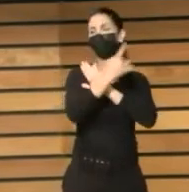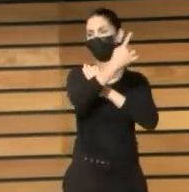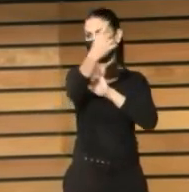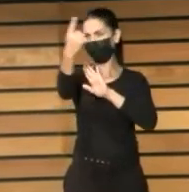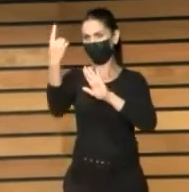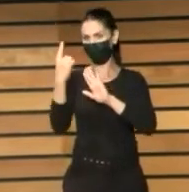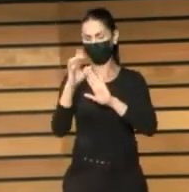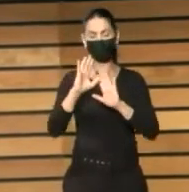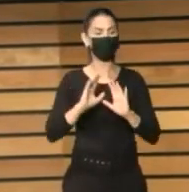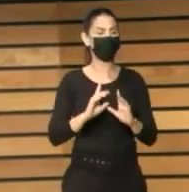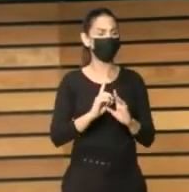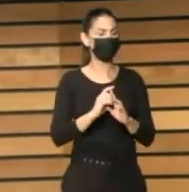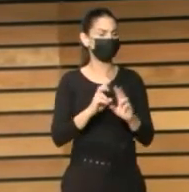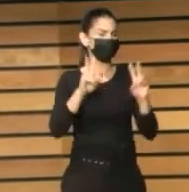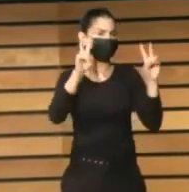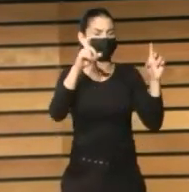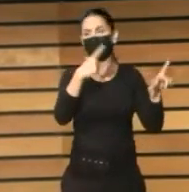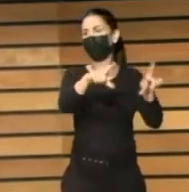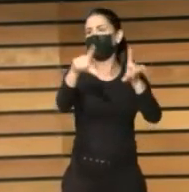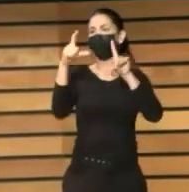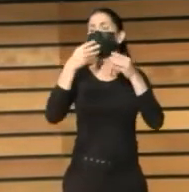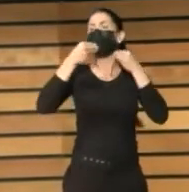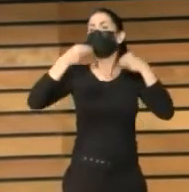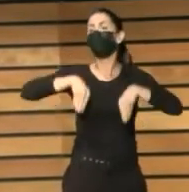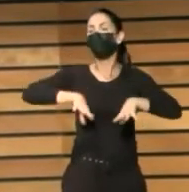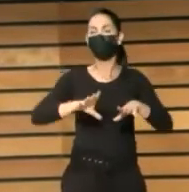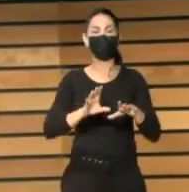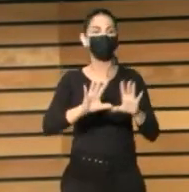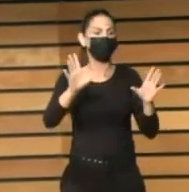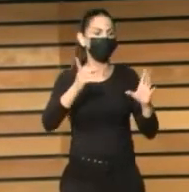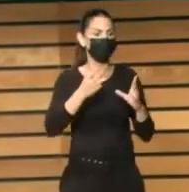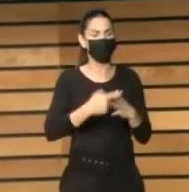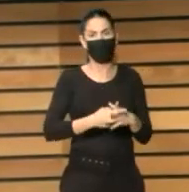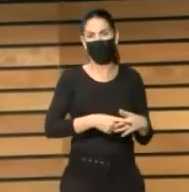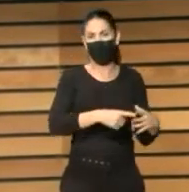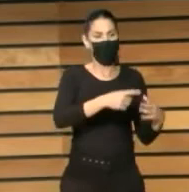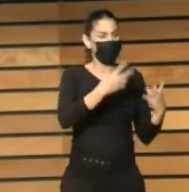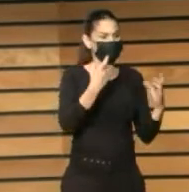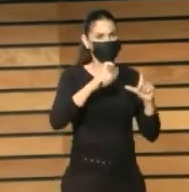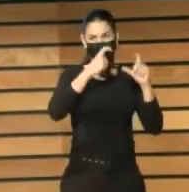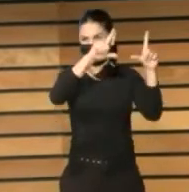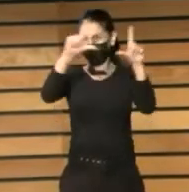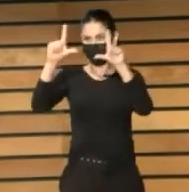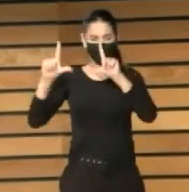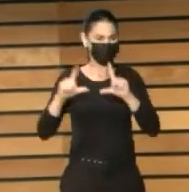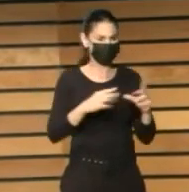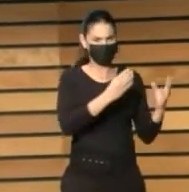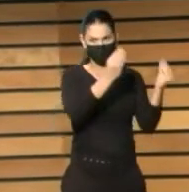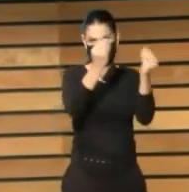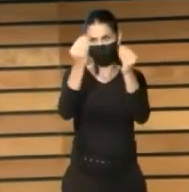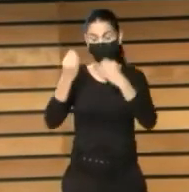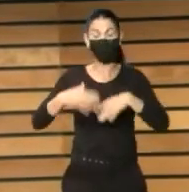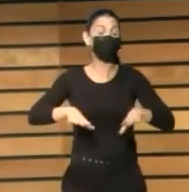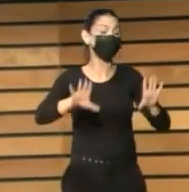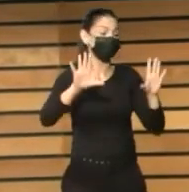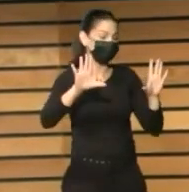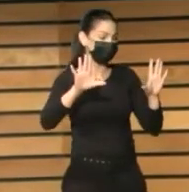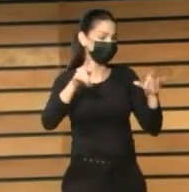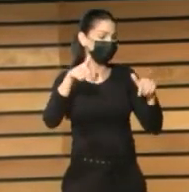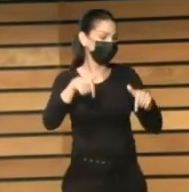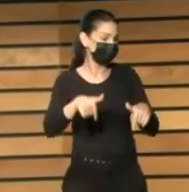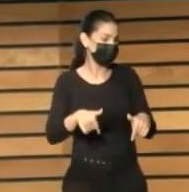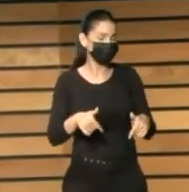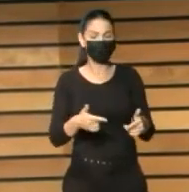poquito de qué van las historias porque teníamos cientos y cientos de imágenes de estos proyectos pero en esta ocasión